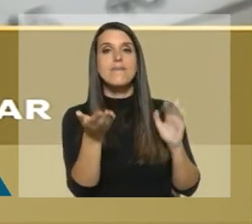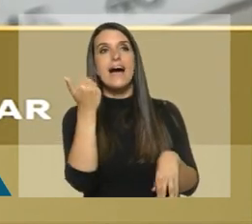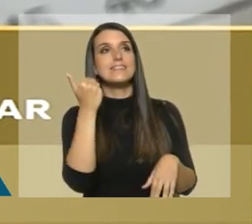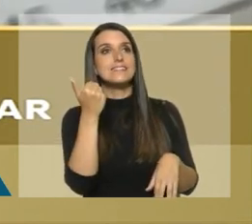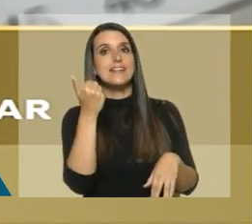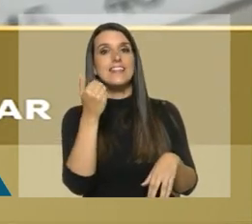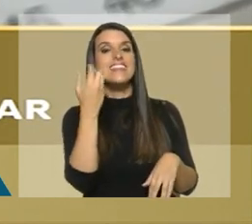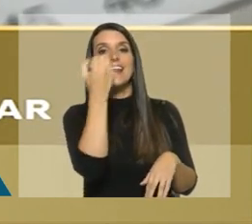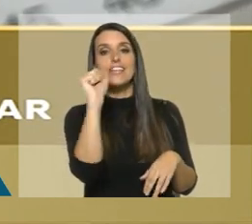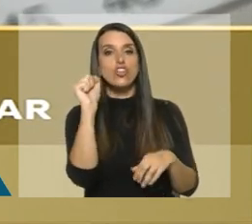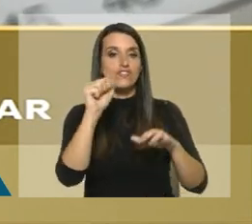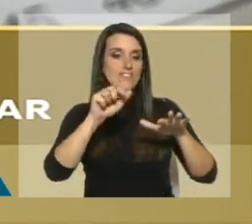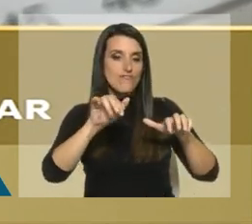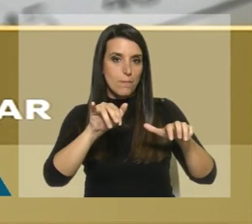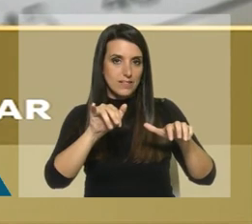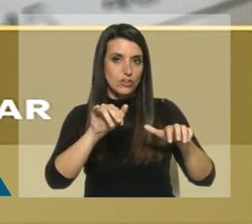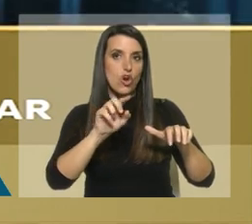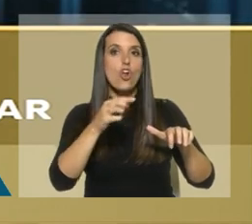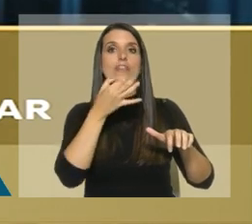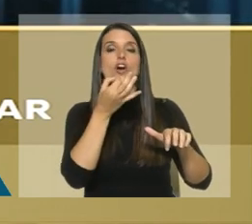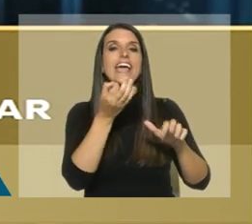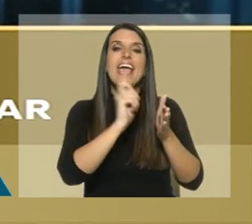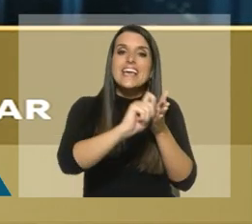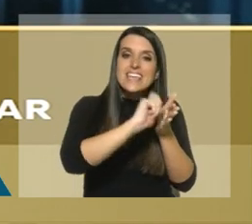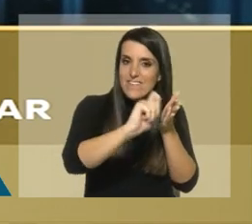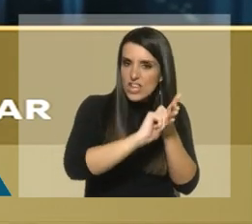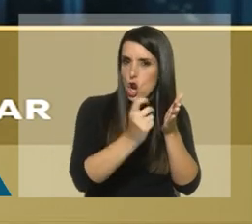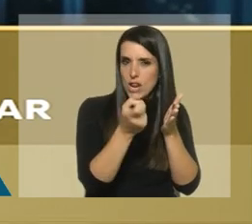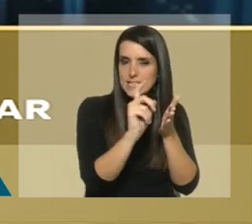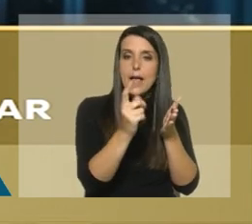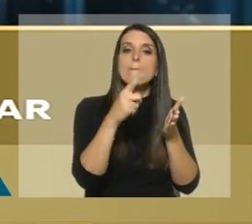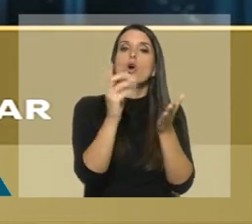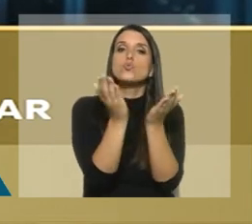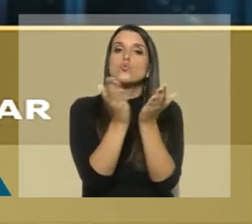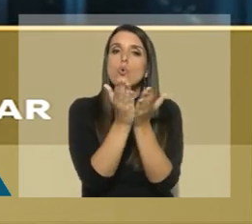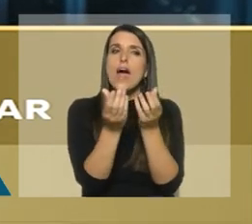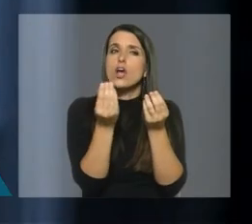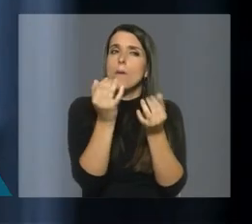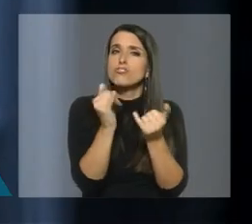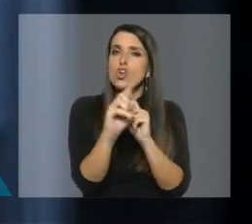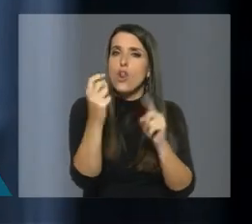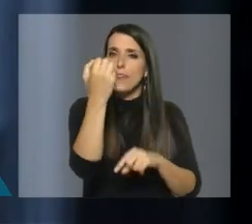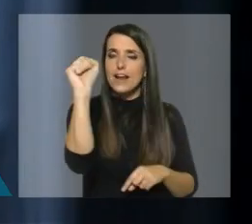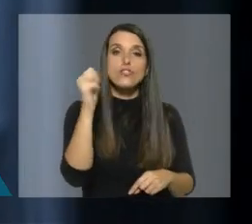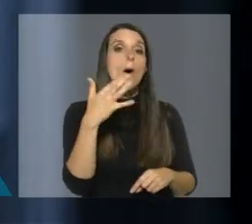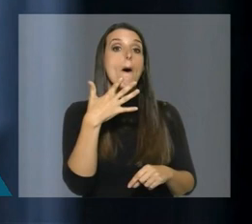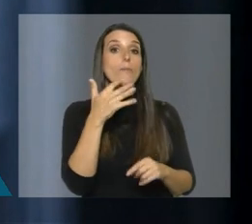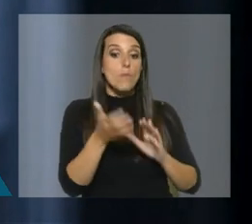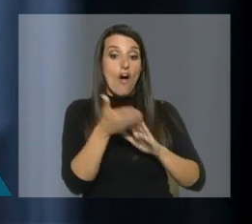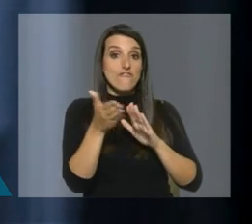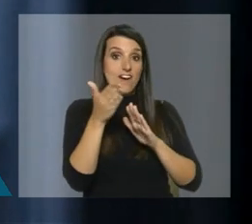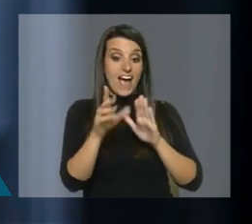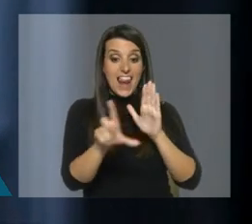de delitos informáticos. No digo que haya que tipificarlos, digo que hay que estudiar la necesidad de esa tipificación. Uno de los desafíos que la